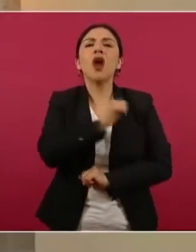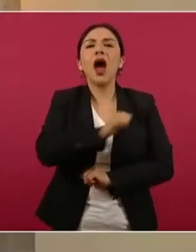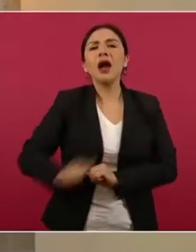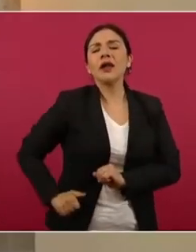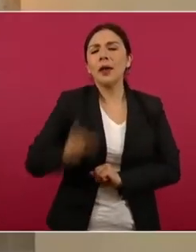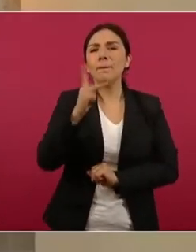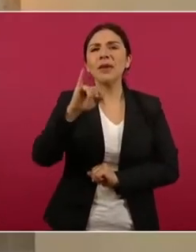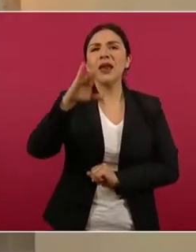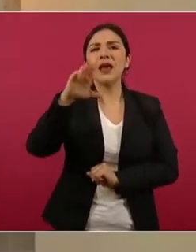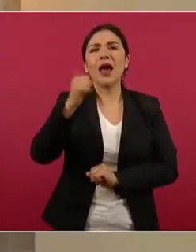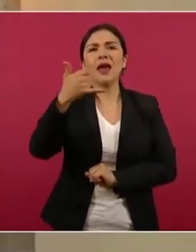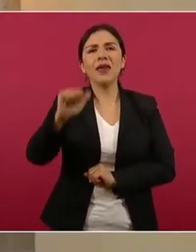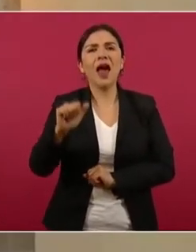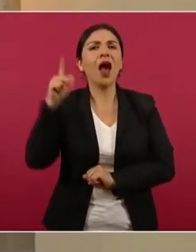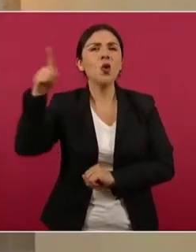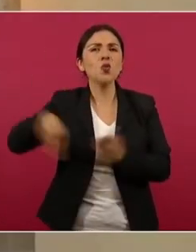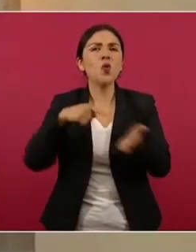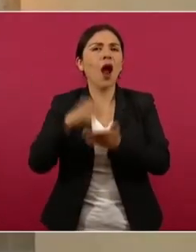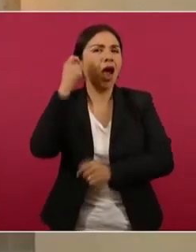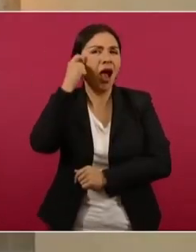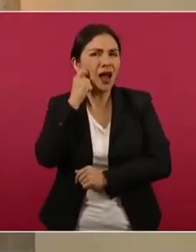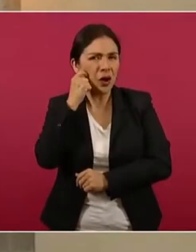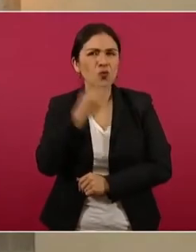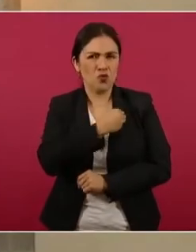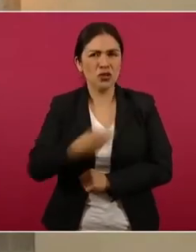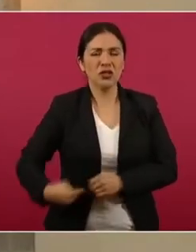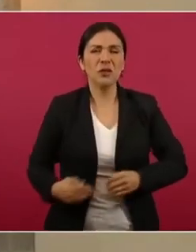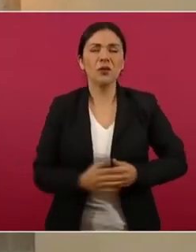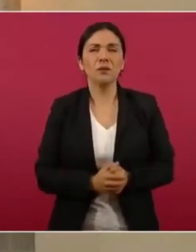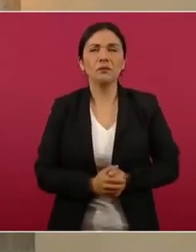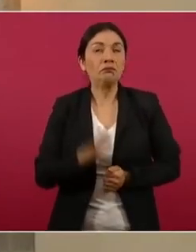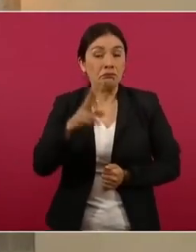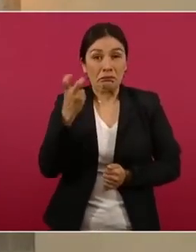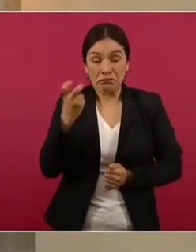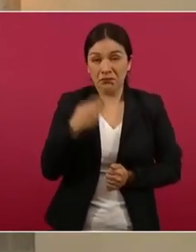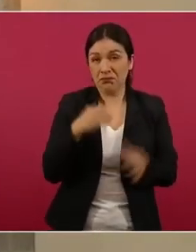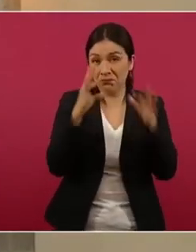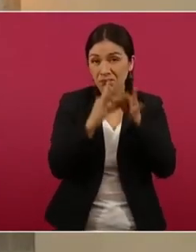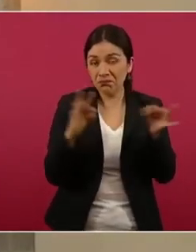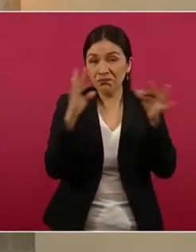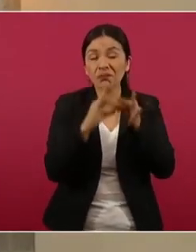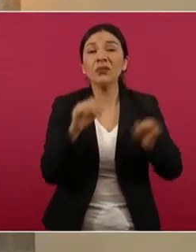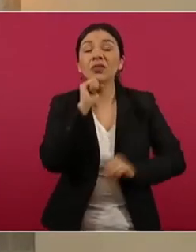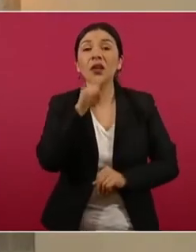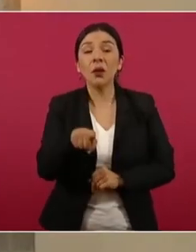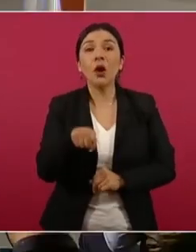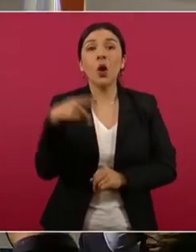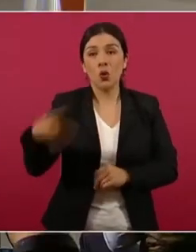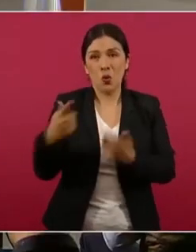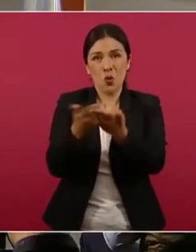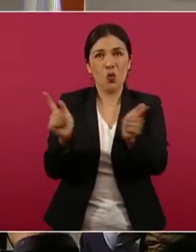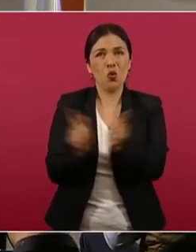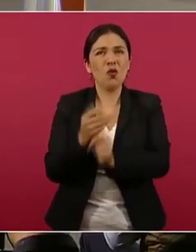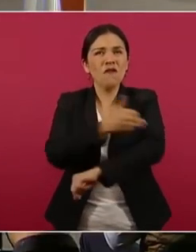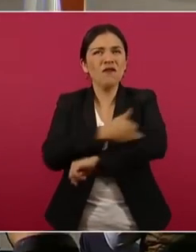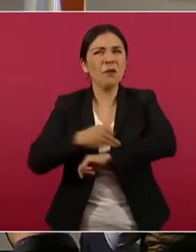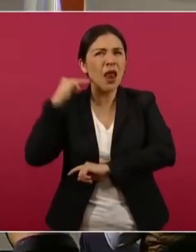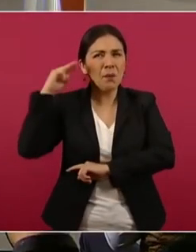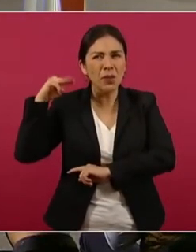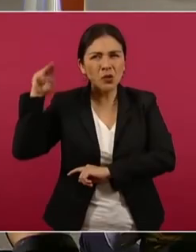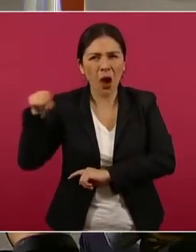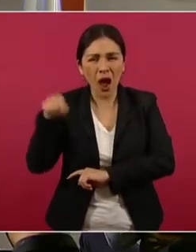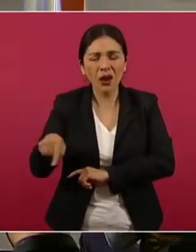Pilcaya, Guerrero. Siguiente. Nada más subrayar también que el grupo de la familia michoacana